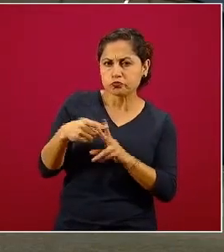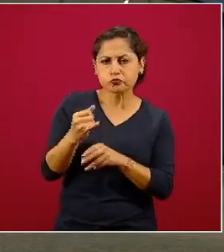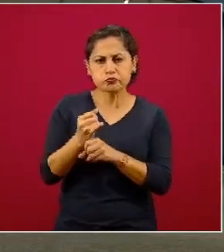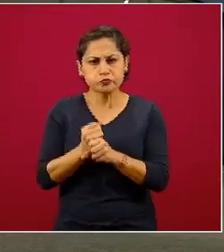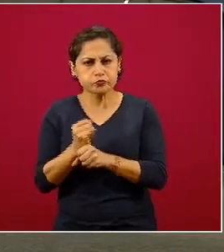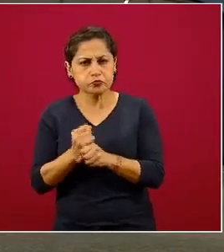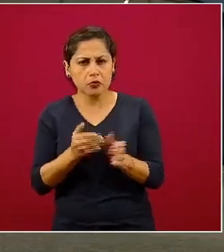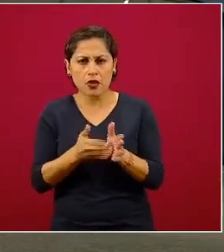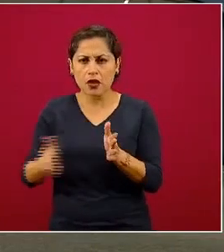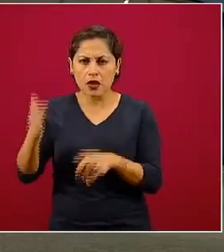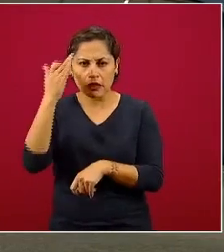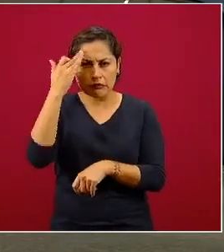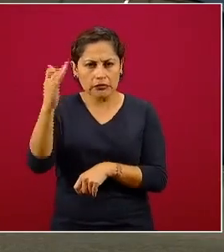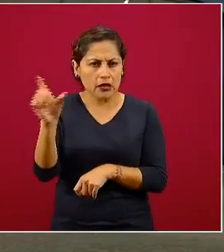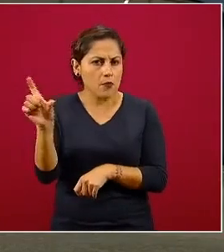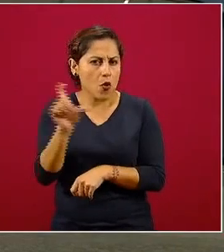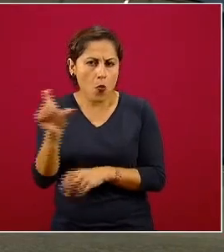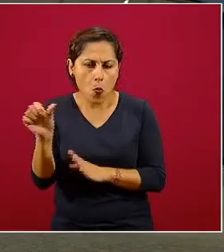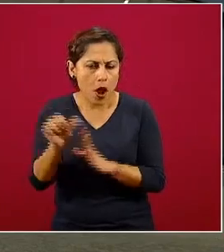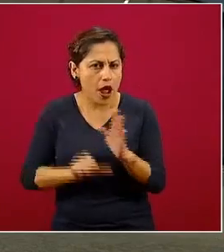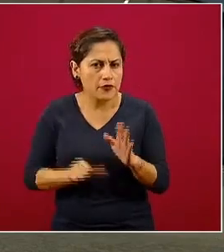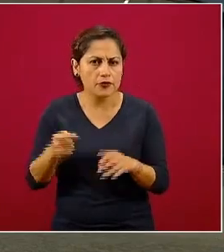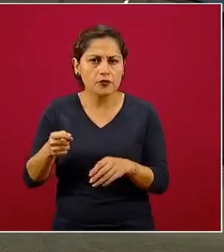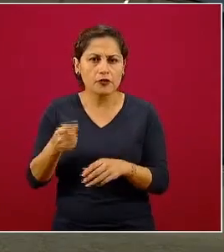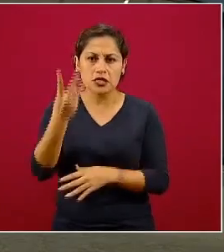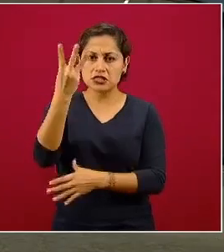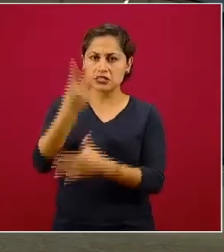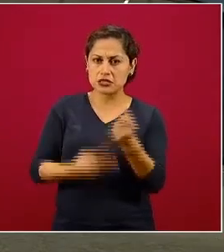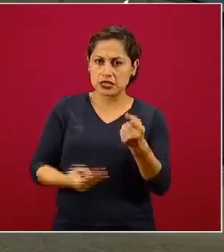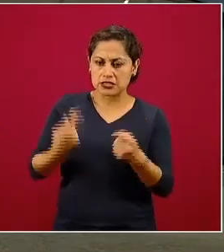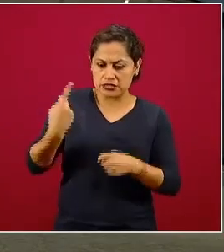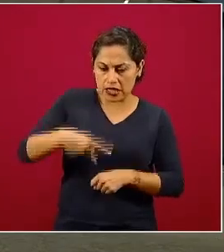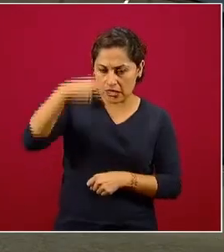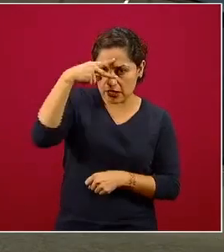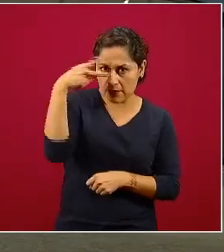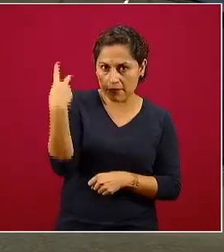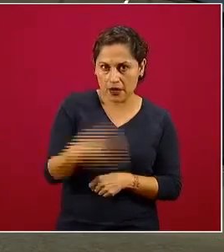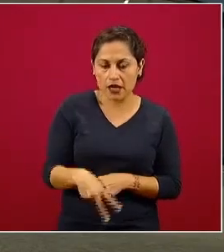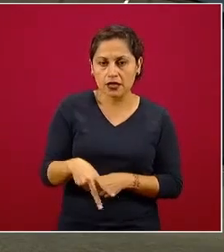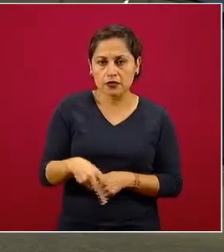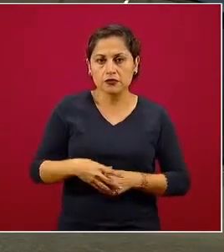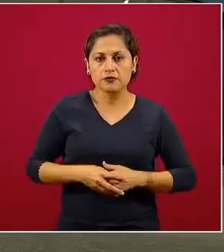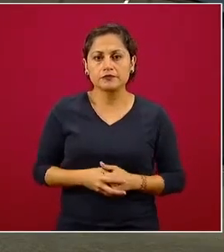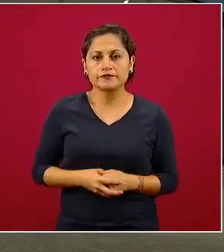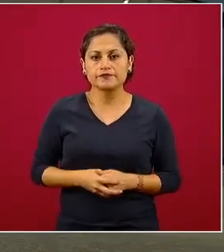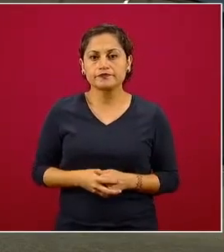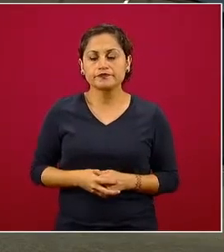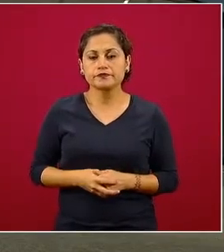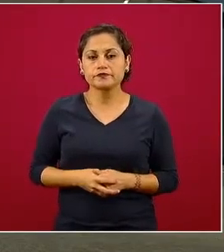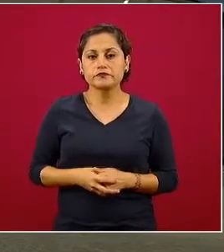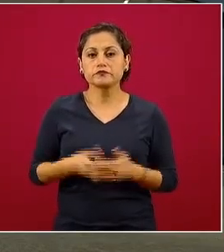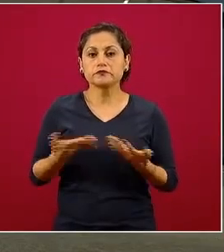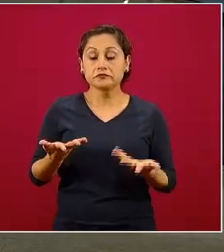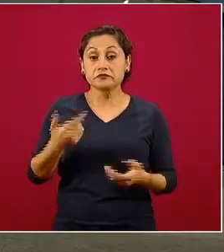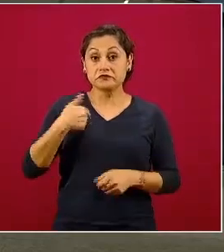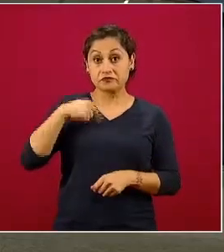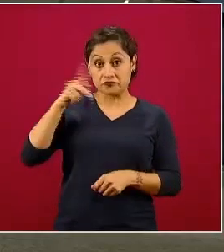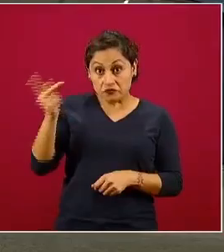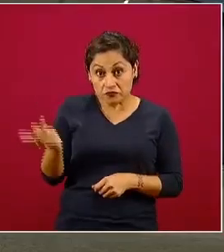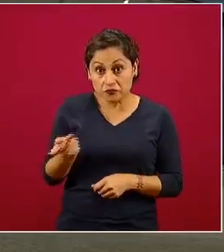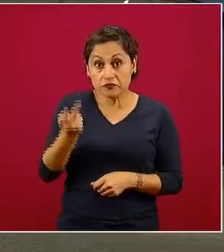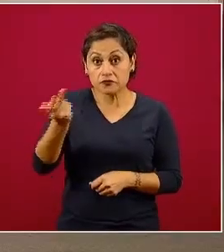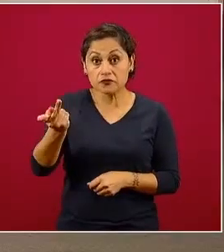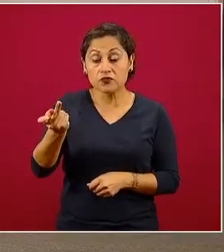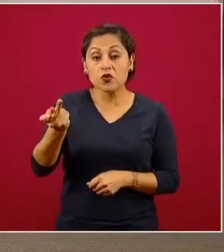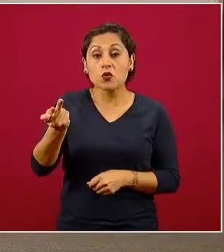estarían al mismo tiempo en territorio mexicano y si el sistema de salud está preparado para